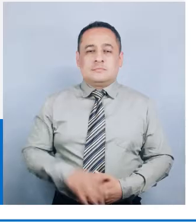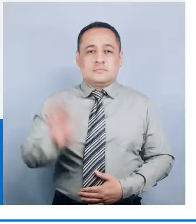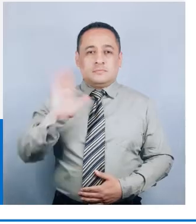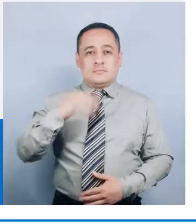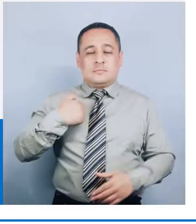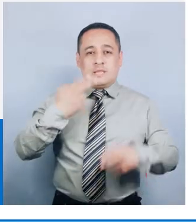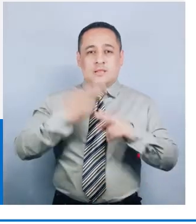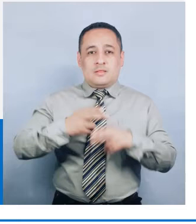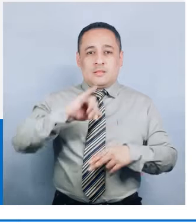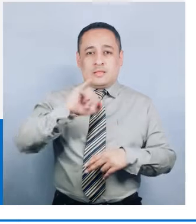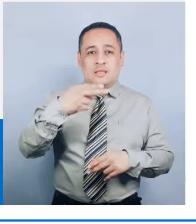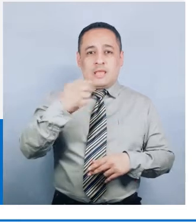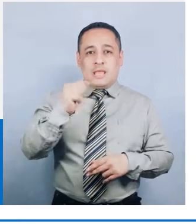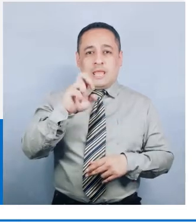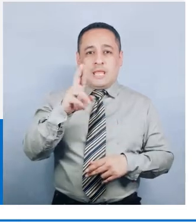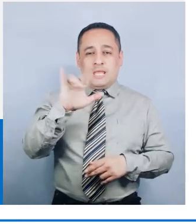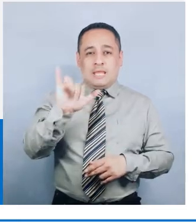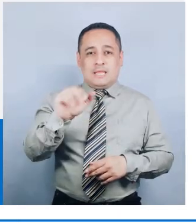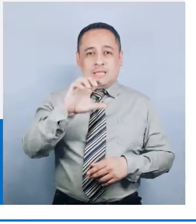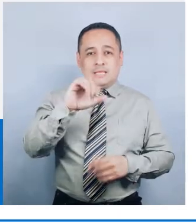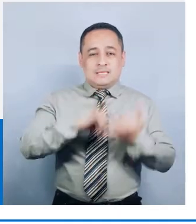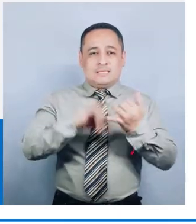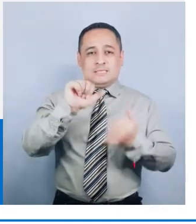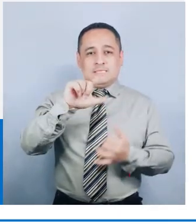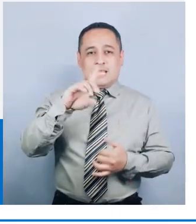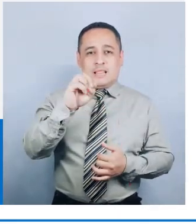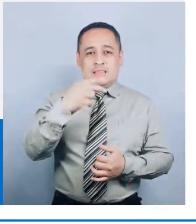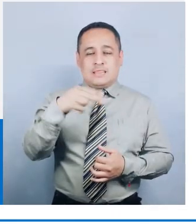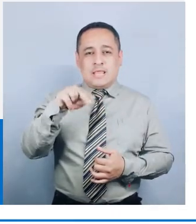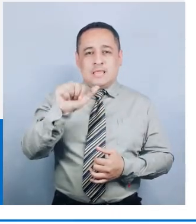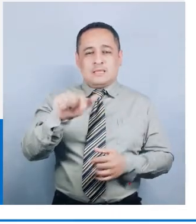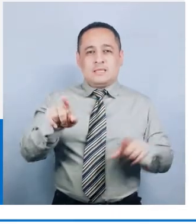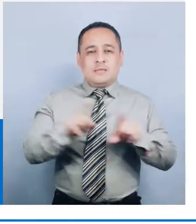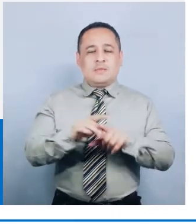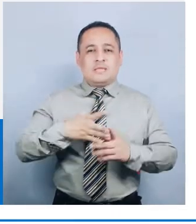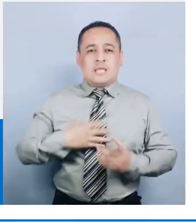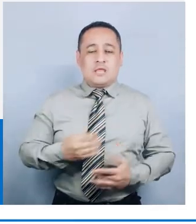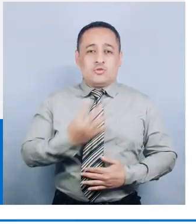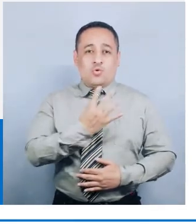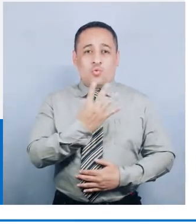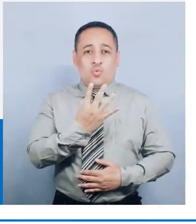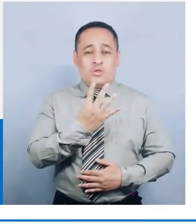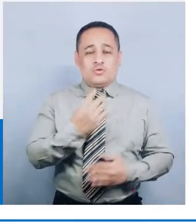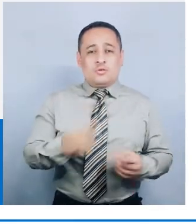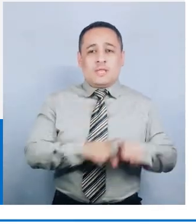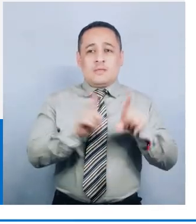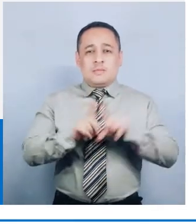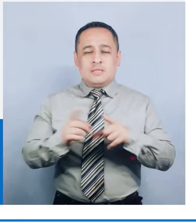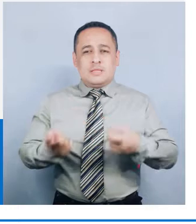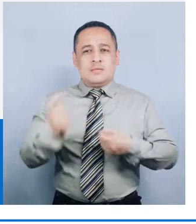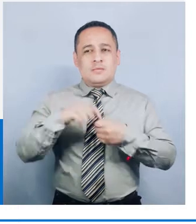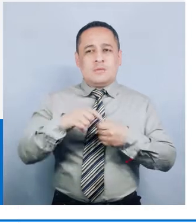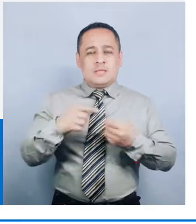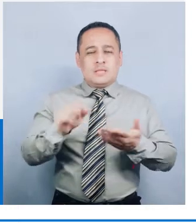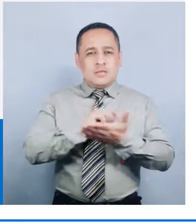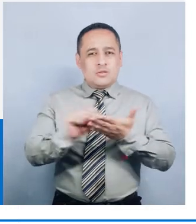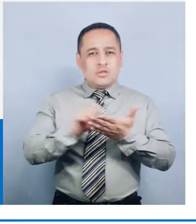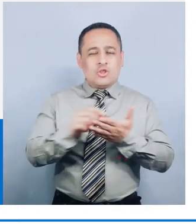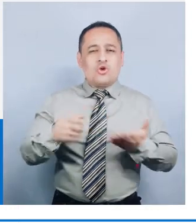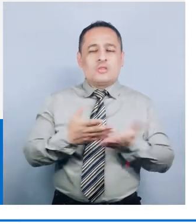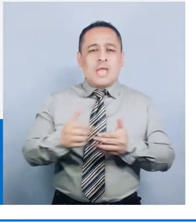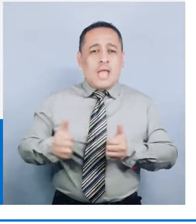Hola, mi nombre es Jael Saitanya Reina. Tengo a cuatro años de edad. Servicio de Ocabán,